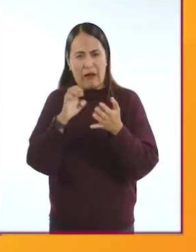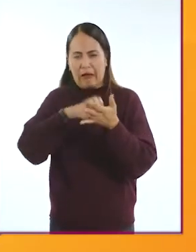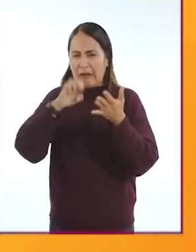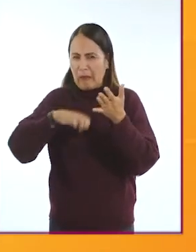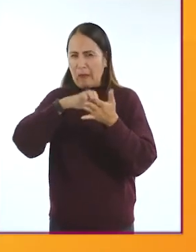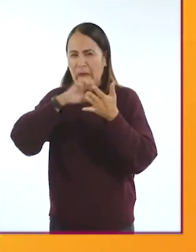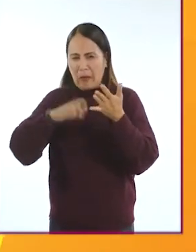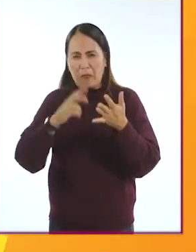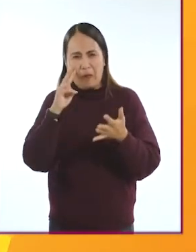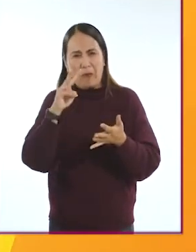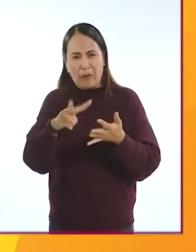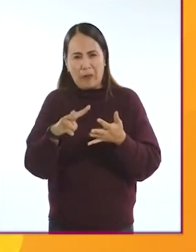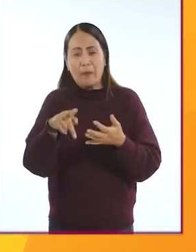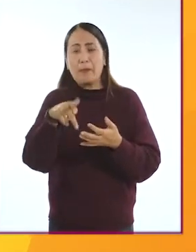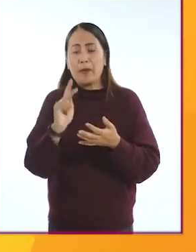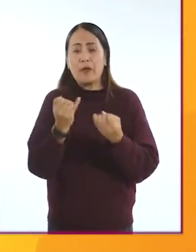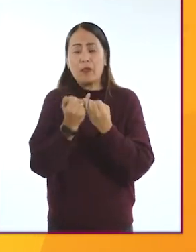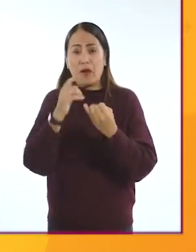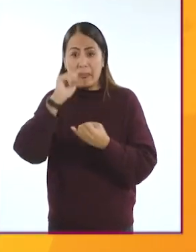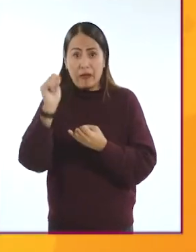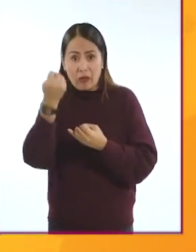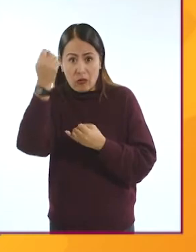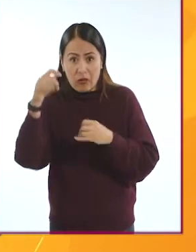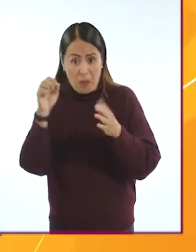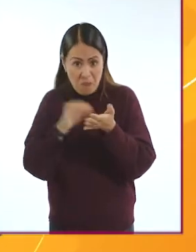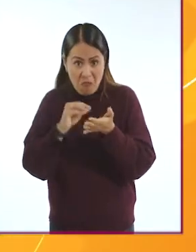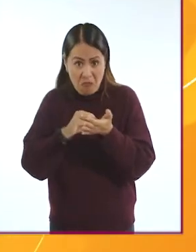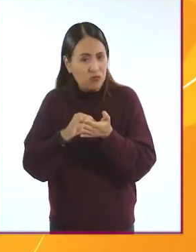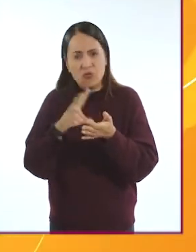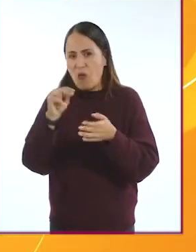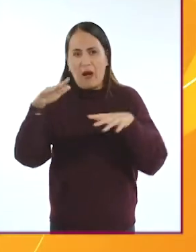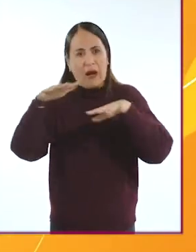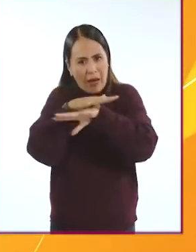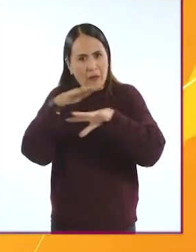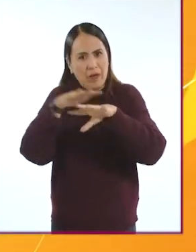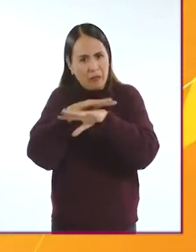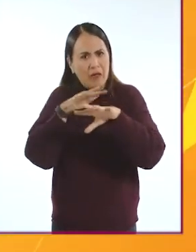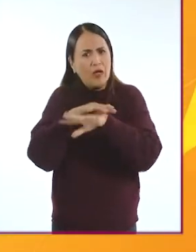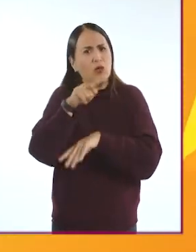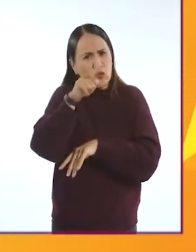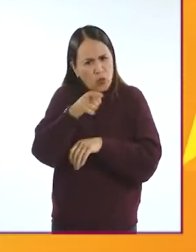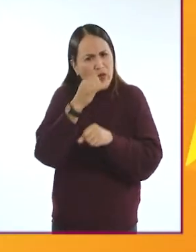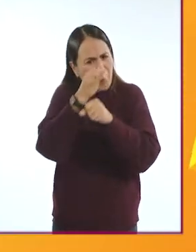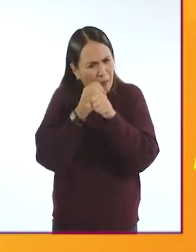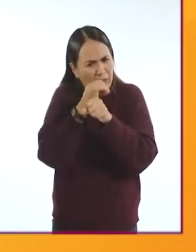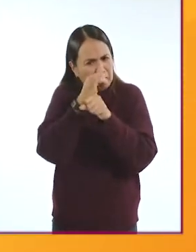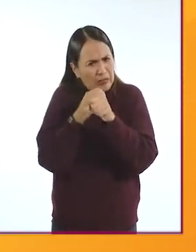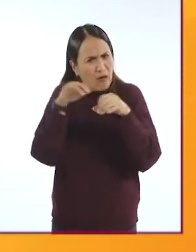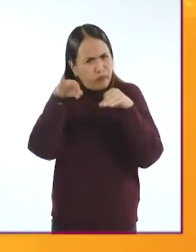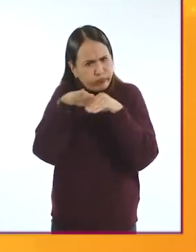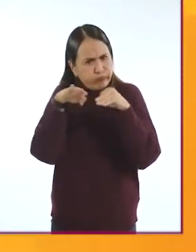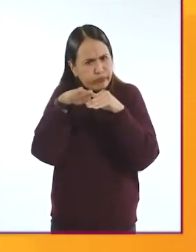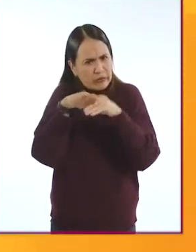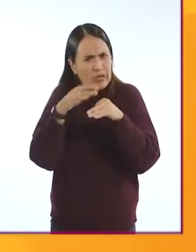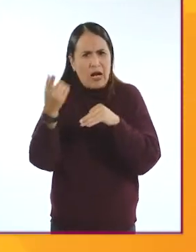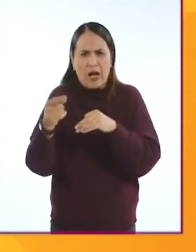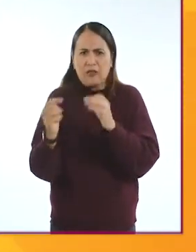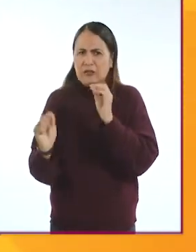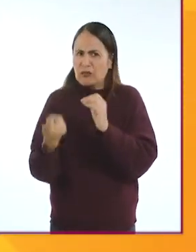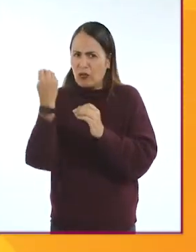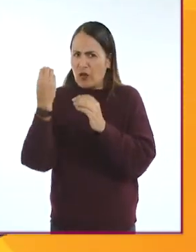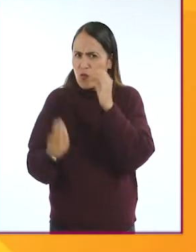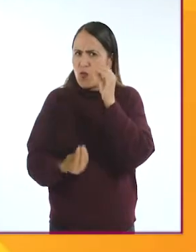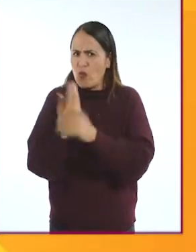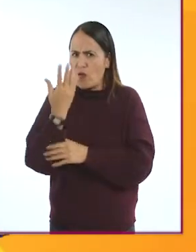asistivas. Sin embargo, como toda la tecnología cambia rápidamente, te recomendamos que investigues constantemente para enterarte de lo más novedoso